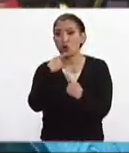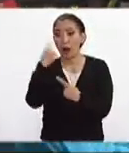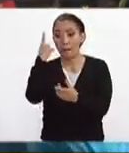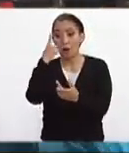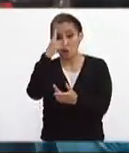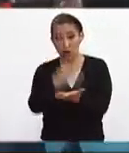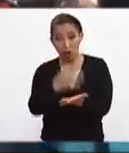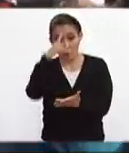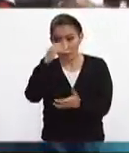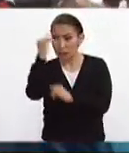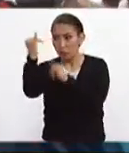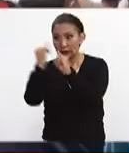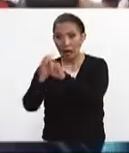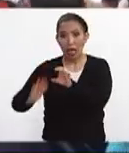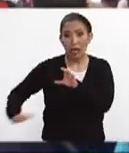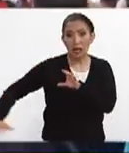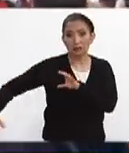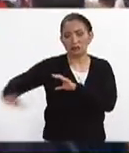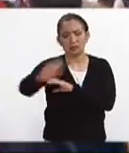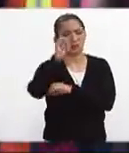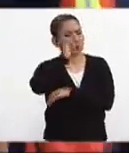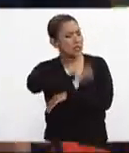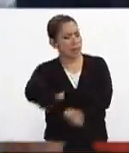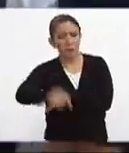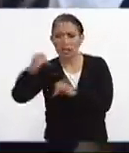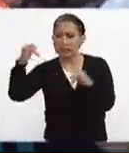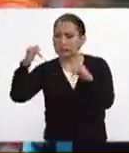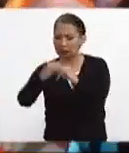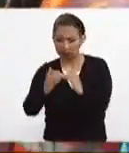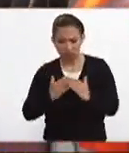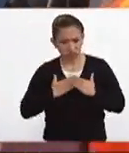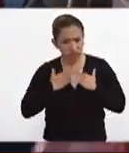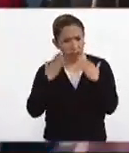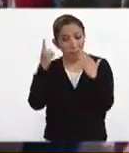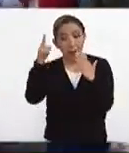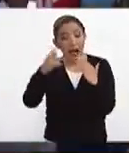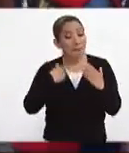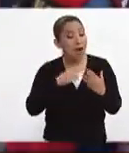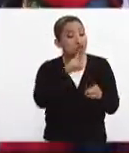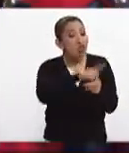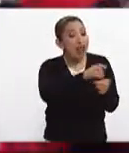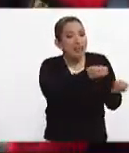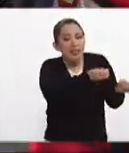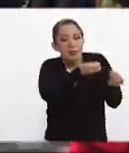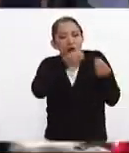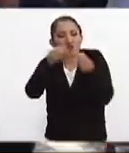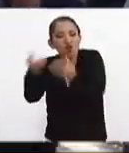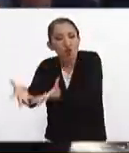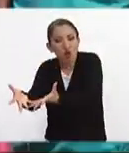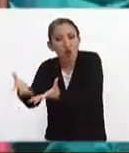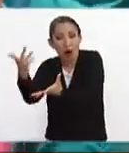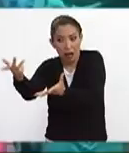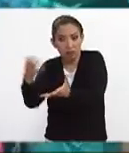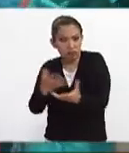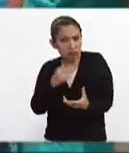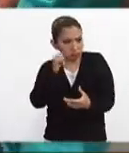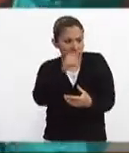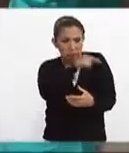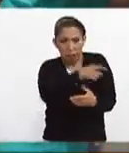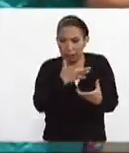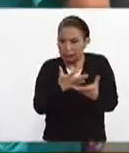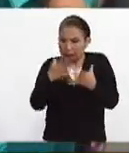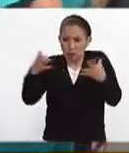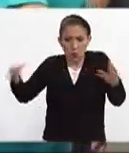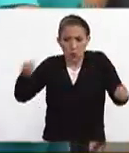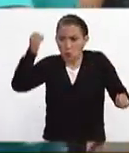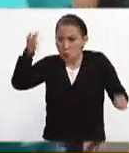México sino que es internacional es siempre una institución confiable para que los donativos que la gente quiera hacer que se han expresado en